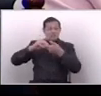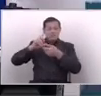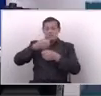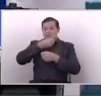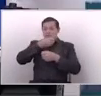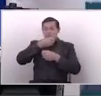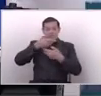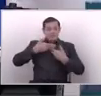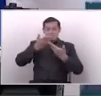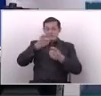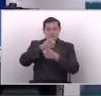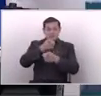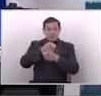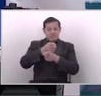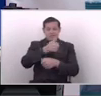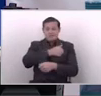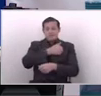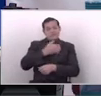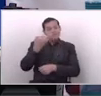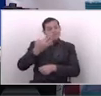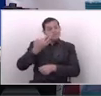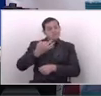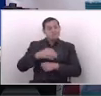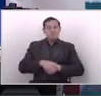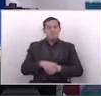desinformando a la población, sean un poquito más responsables,